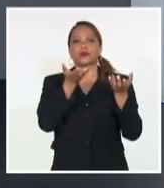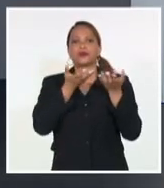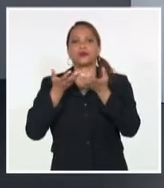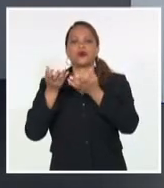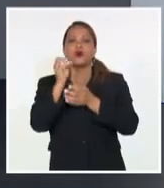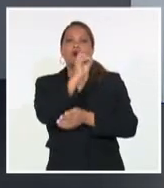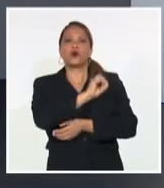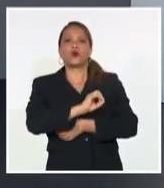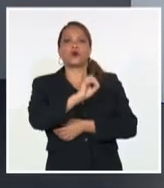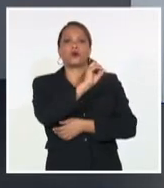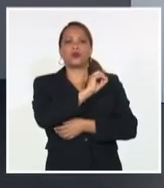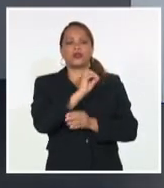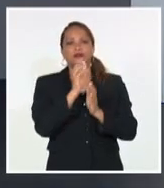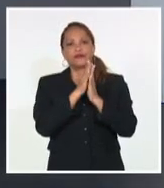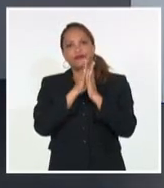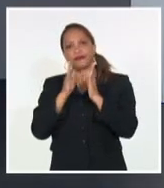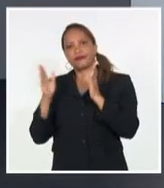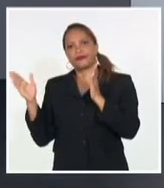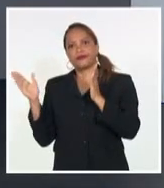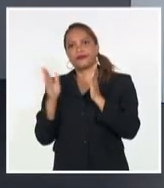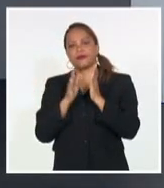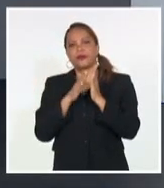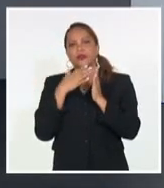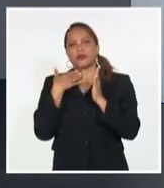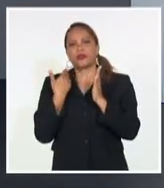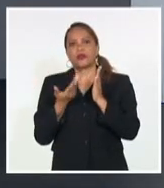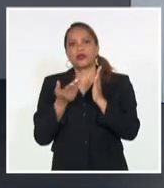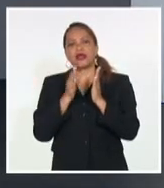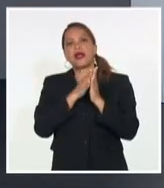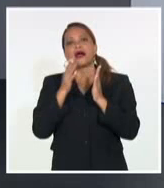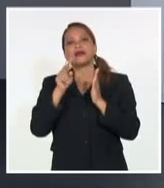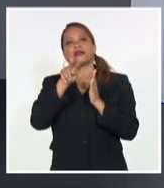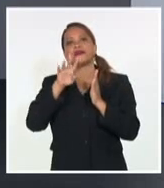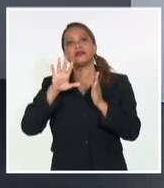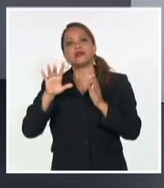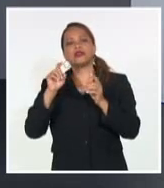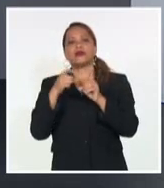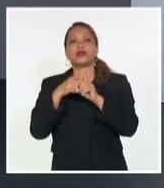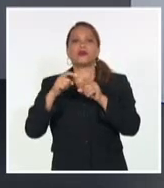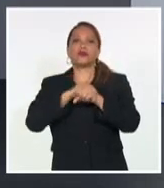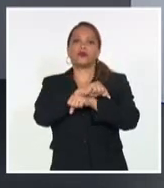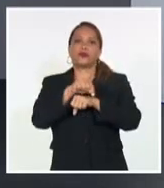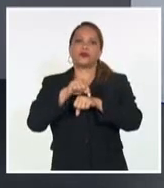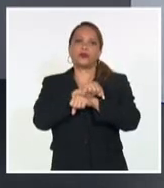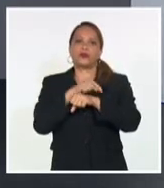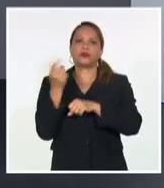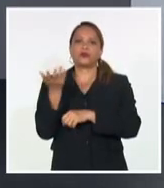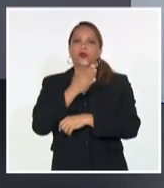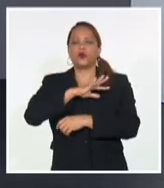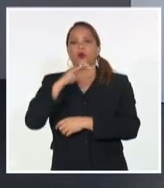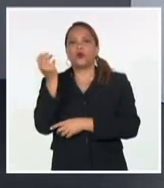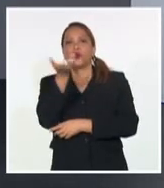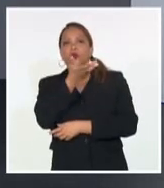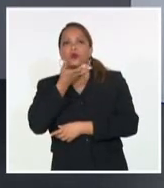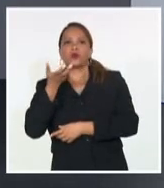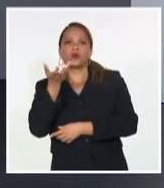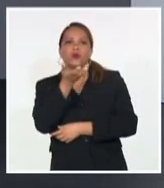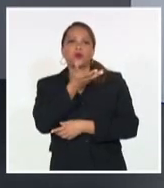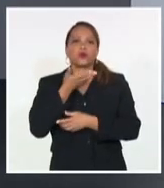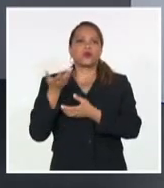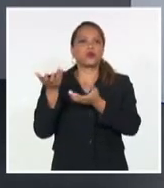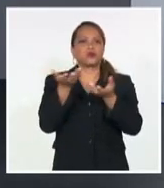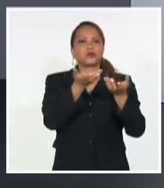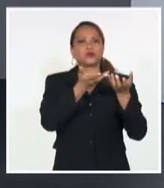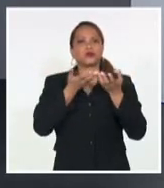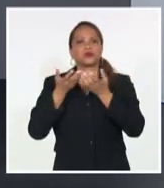y en el resto de región nordeste hasta 25 kilómetros por hora son vientos más bien débiles y habrá